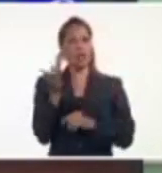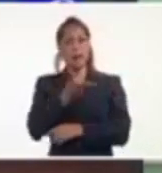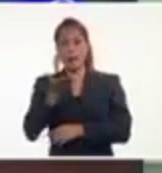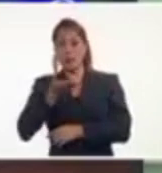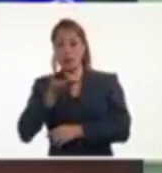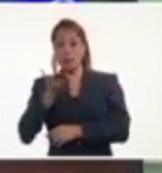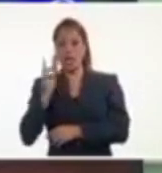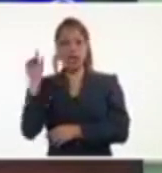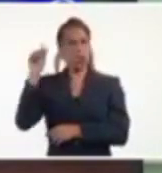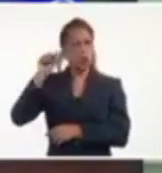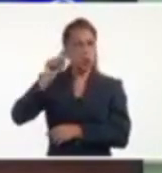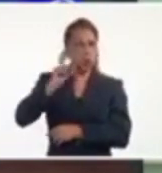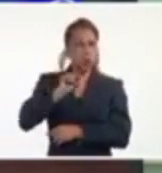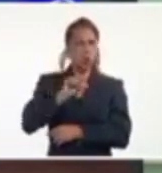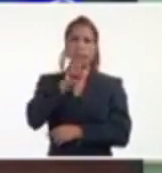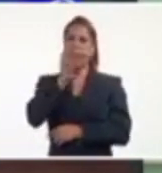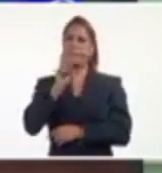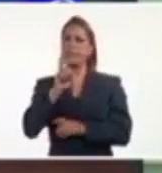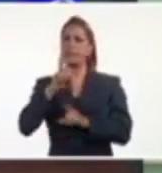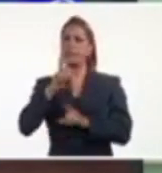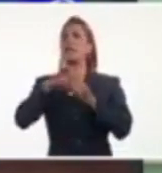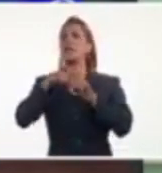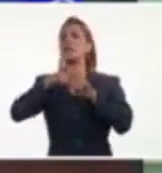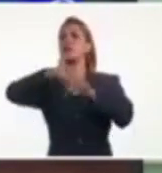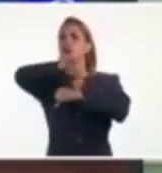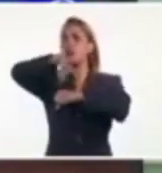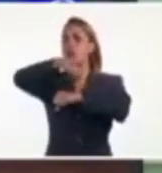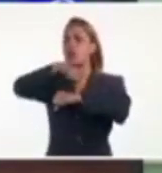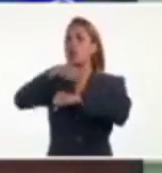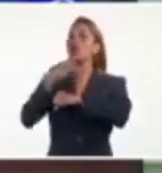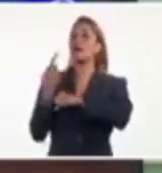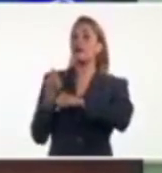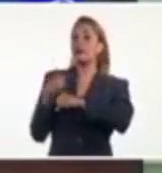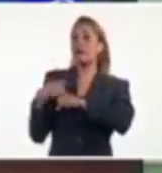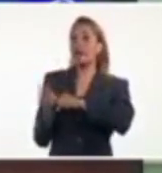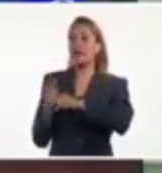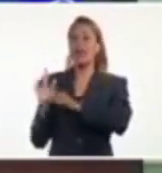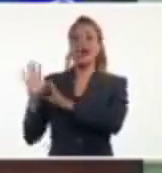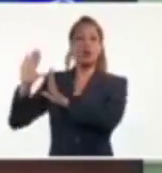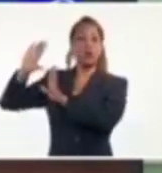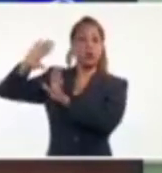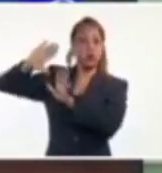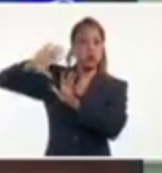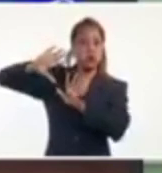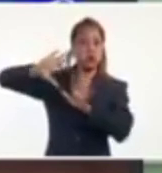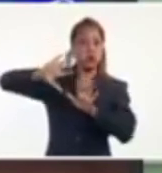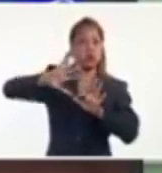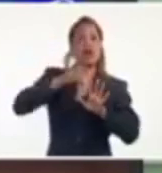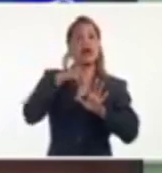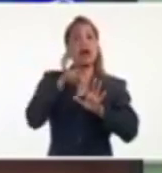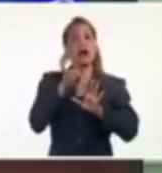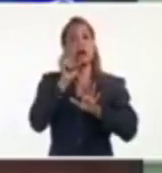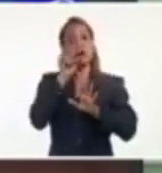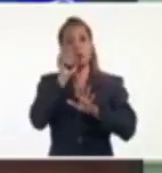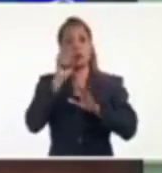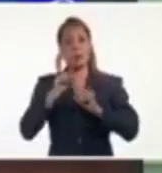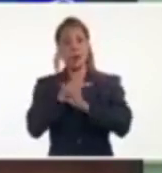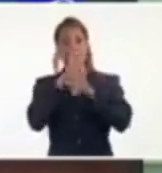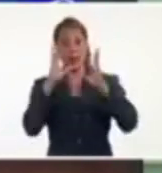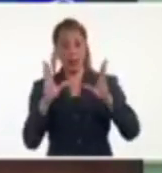velocidad de traslación a 20 kilómetros por hora todavía, el avión de reconocimiento, ahora a final de la mañana,